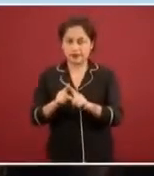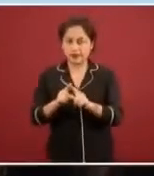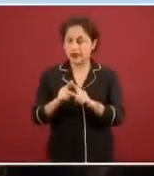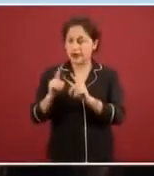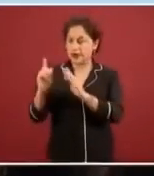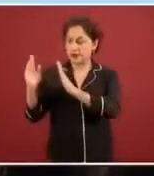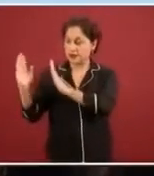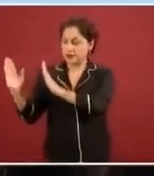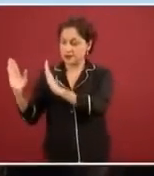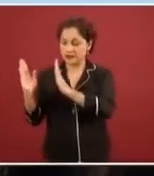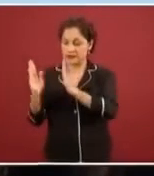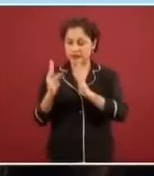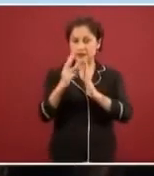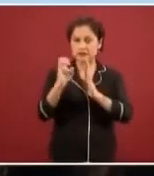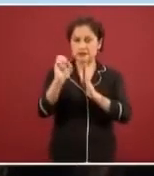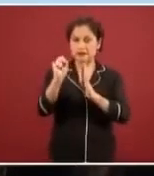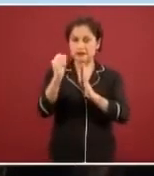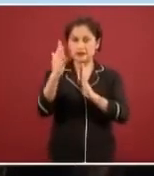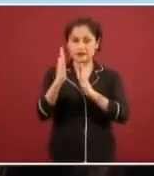estas son las 26 mil.